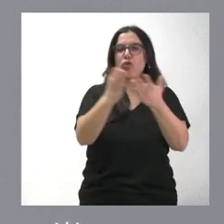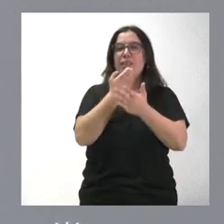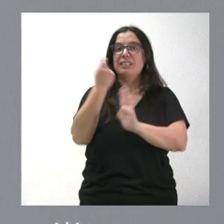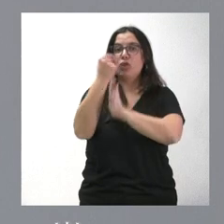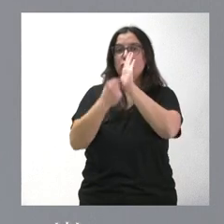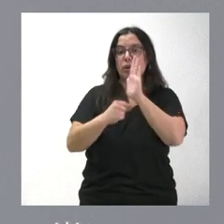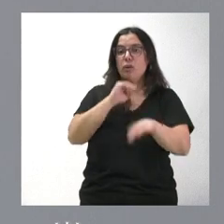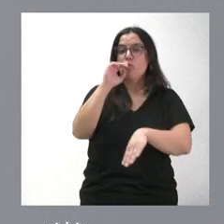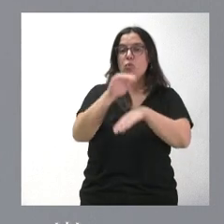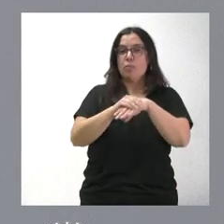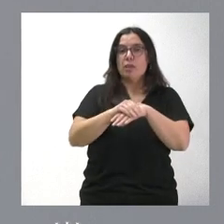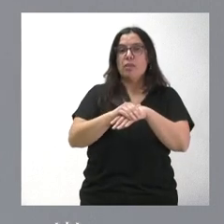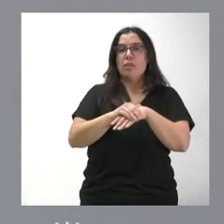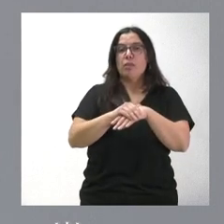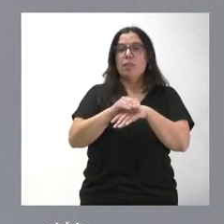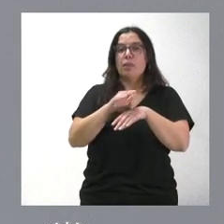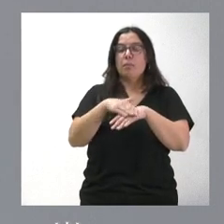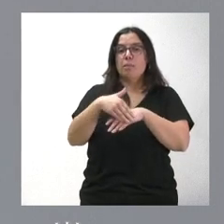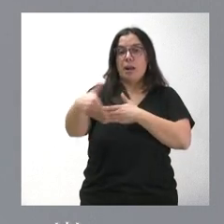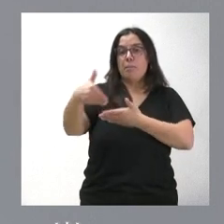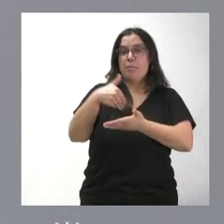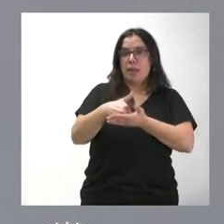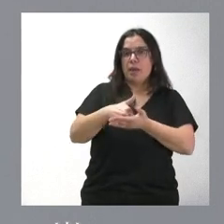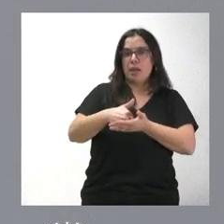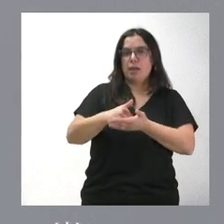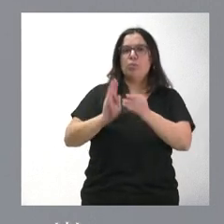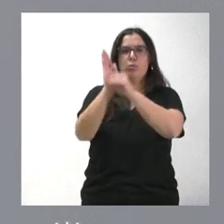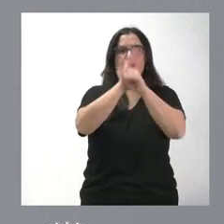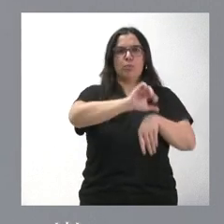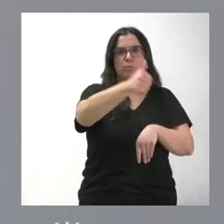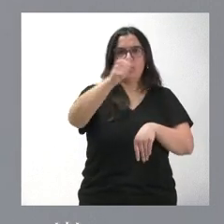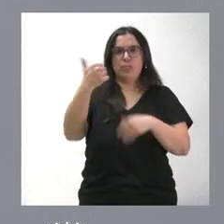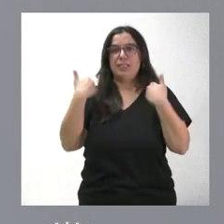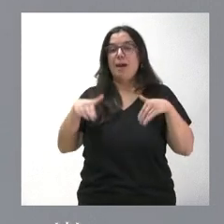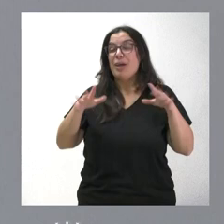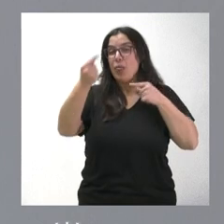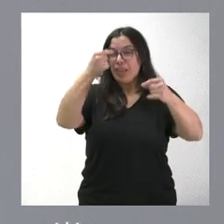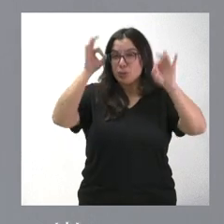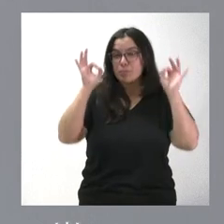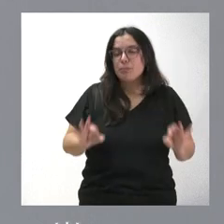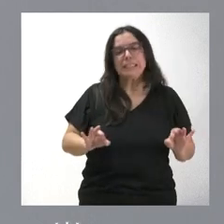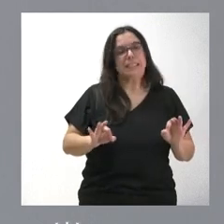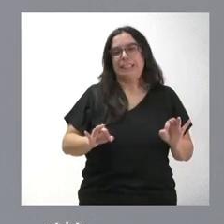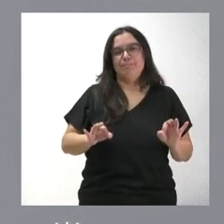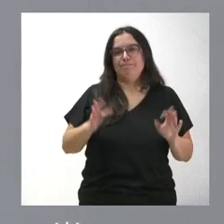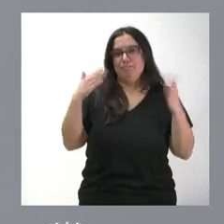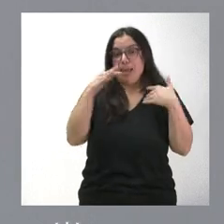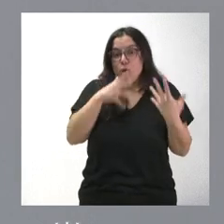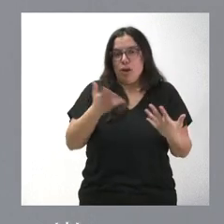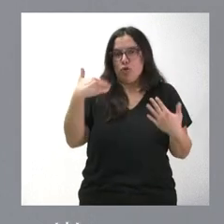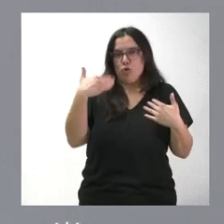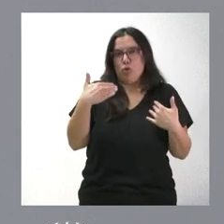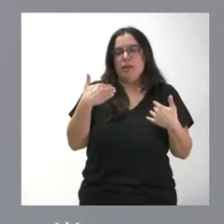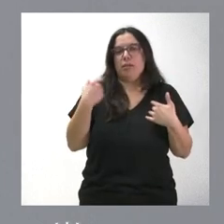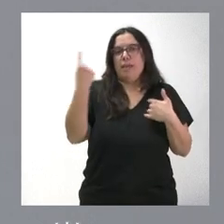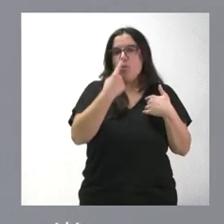para asistir a esta convocatoria, pues ha recibido la ayuda. Pero no tengo el dato ahora concreto de cuántos de ellos para cada